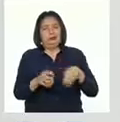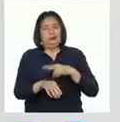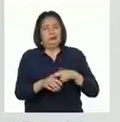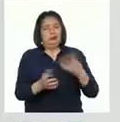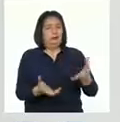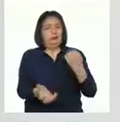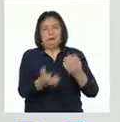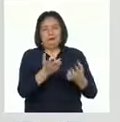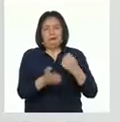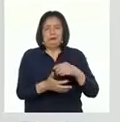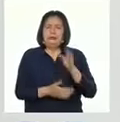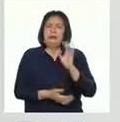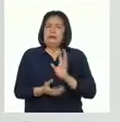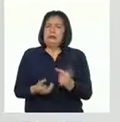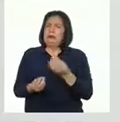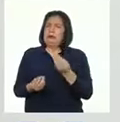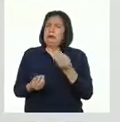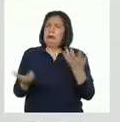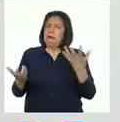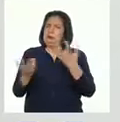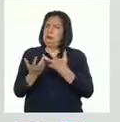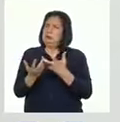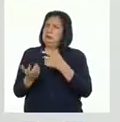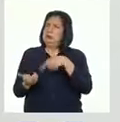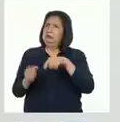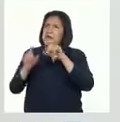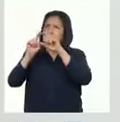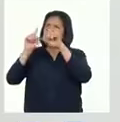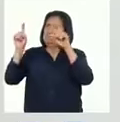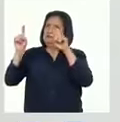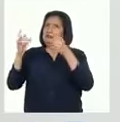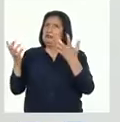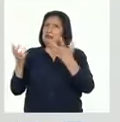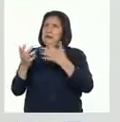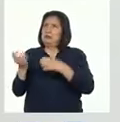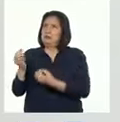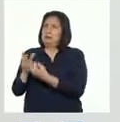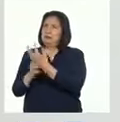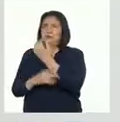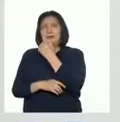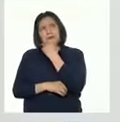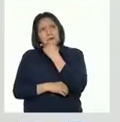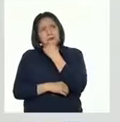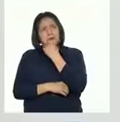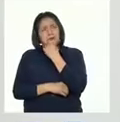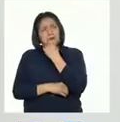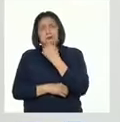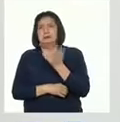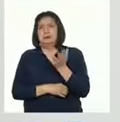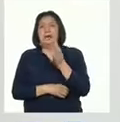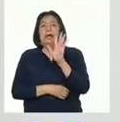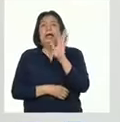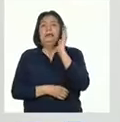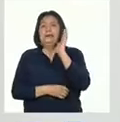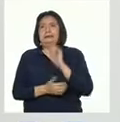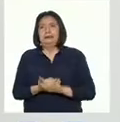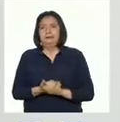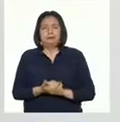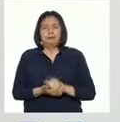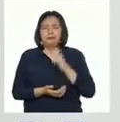naturales. ¿Y cómo se vincula esto con la relación del ecosistema con las plantas? Ya sé.